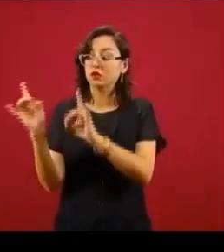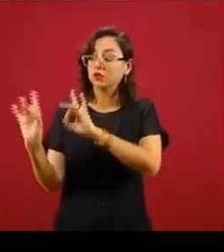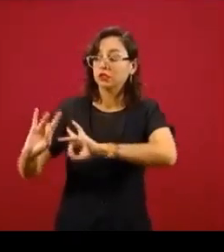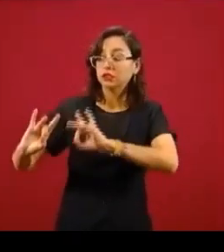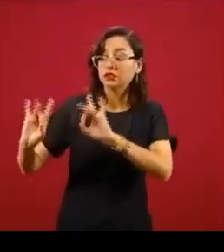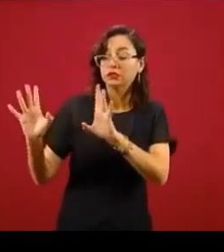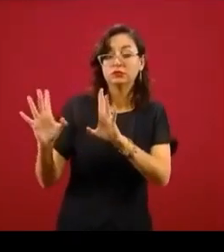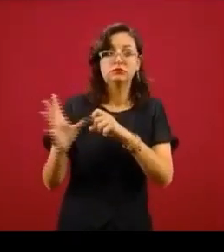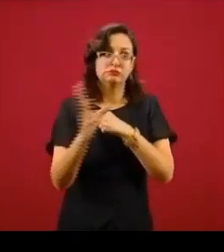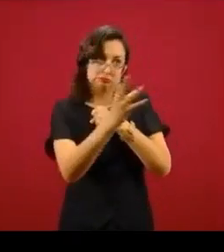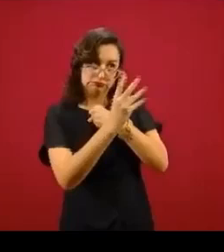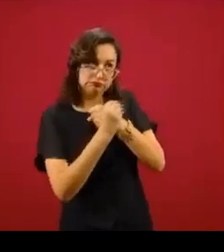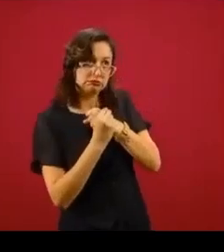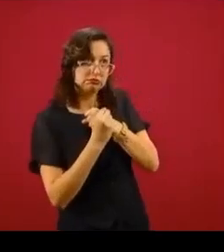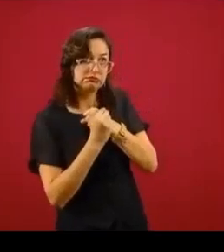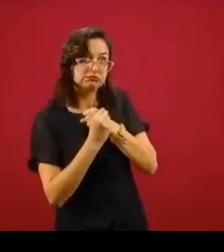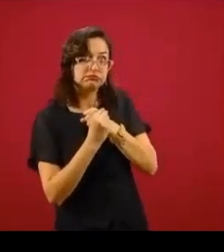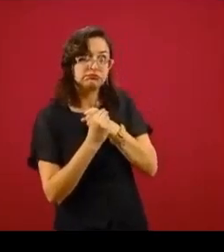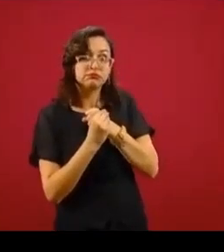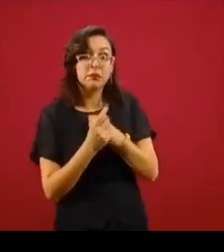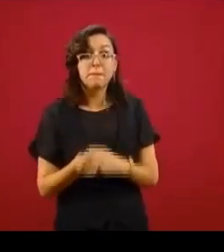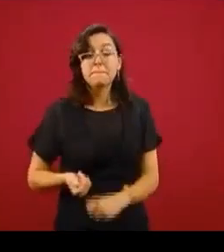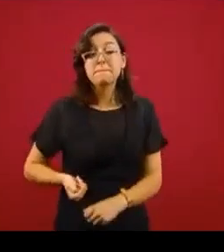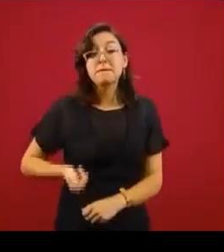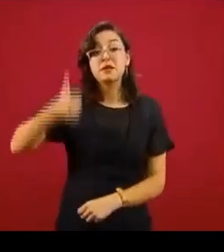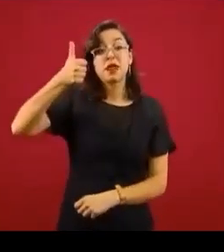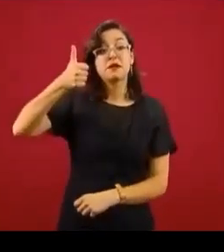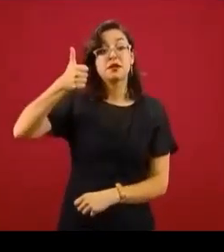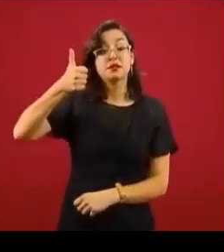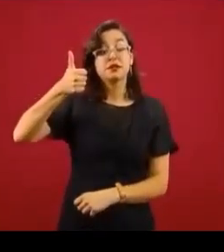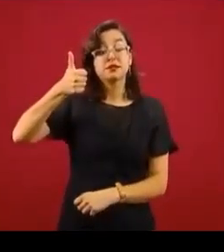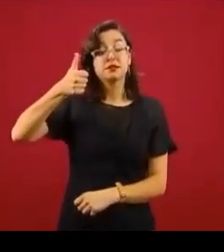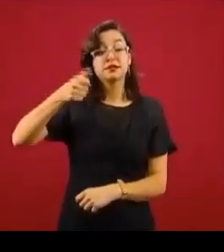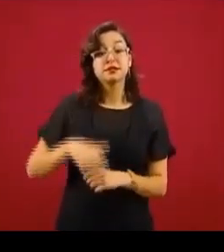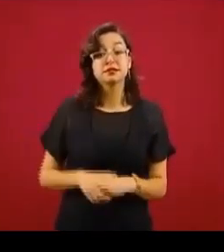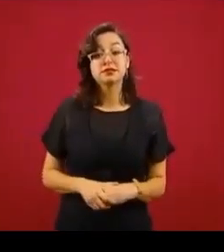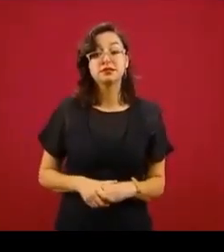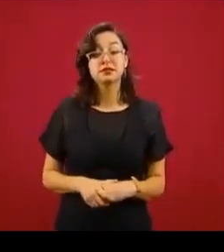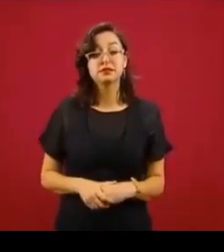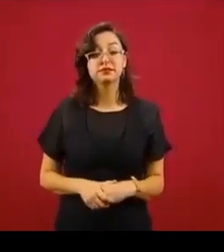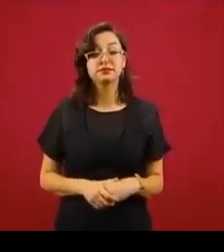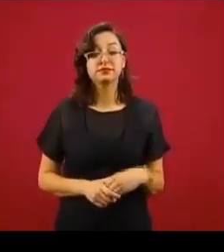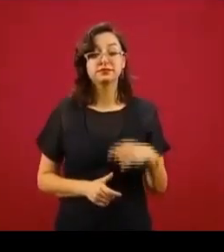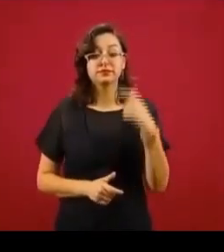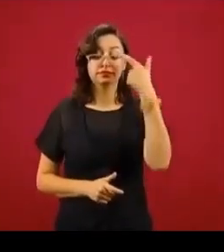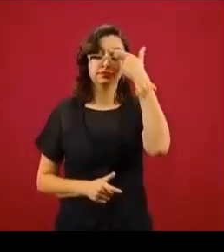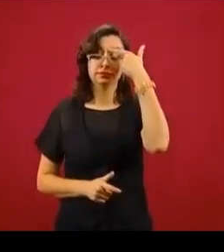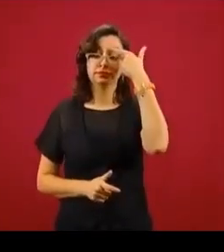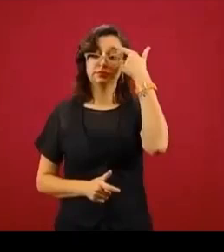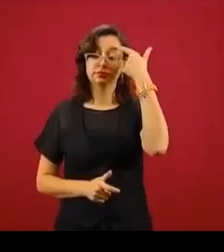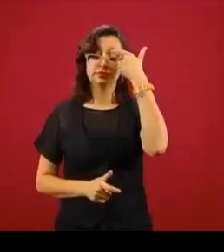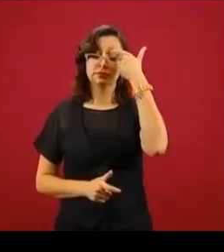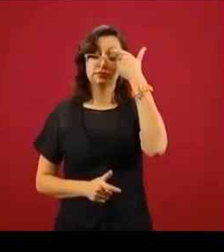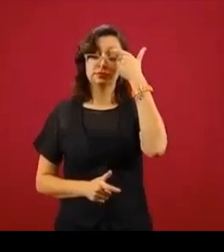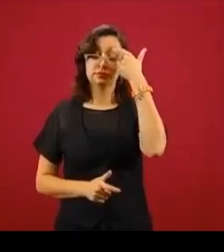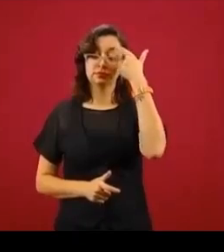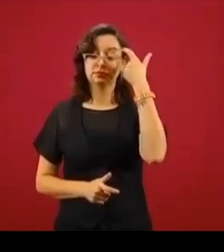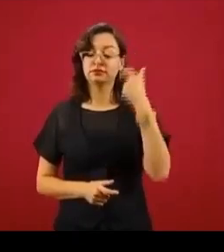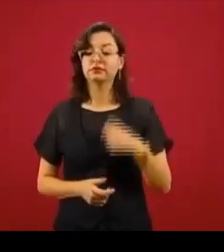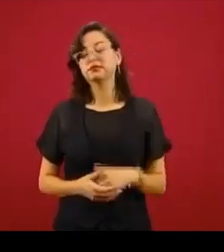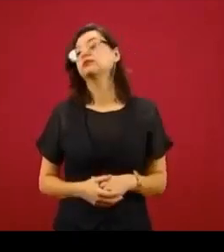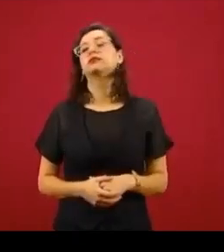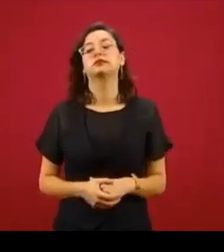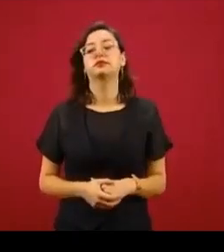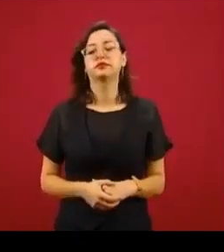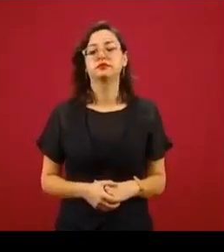Me extraña, yo sé que ahora por todo